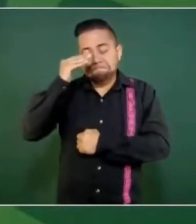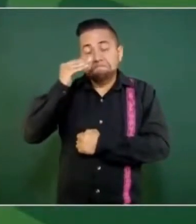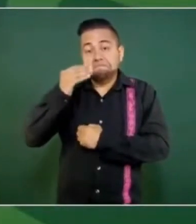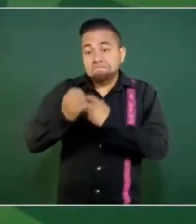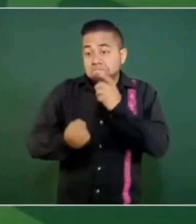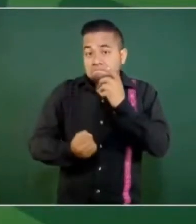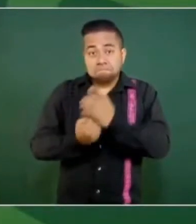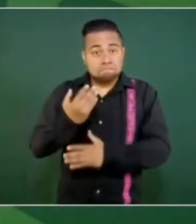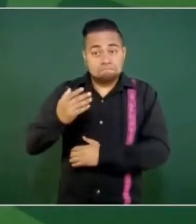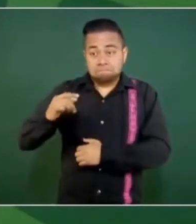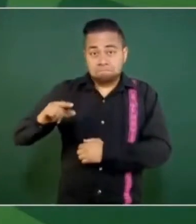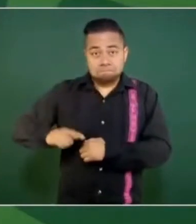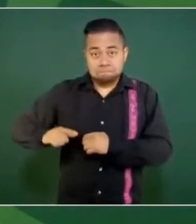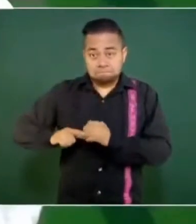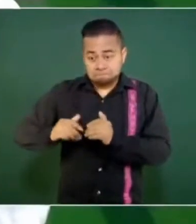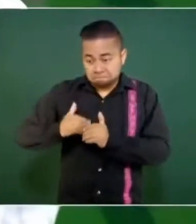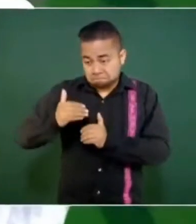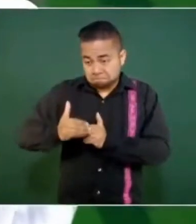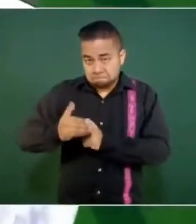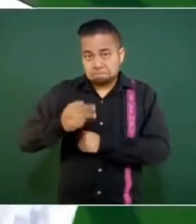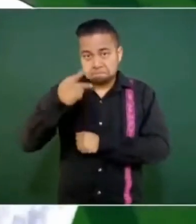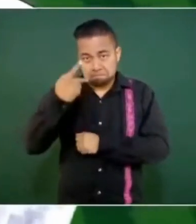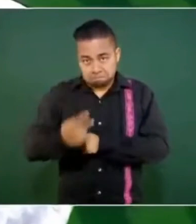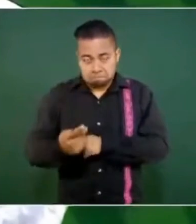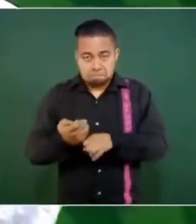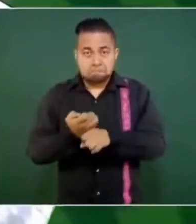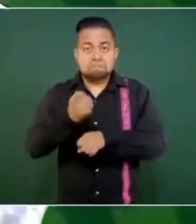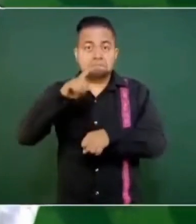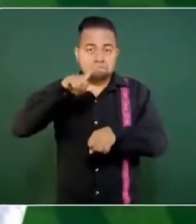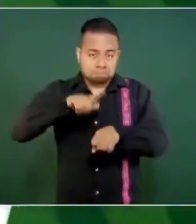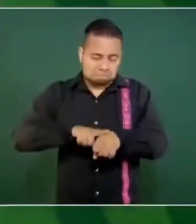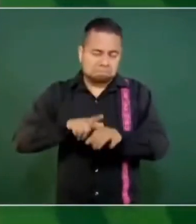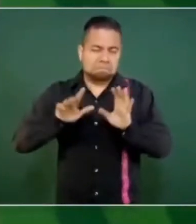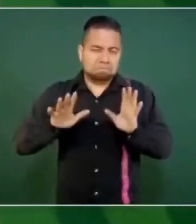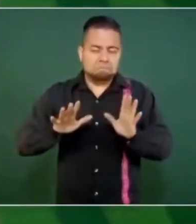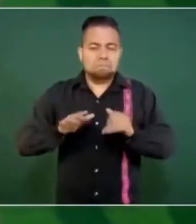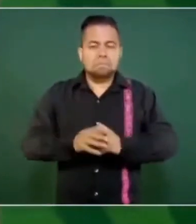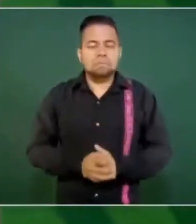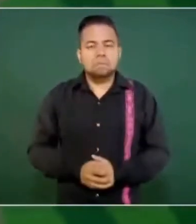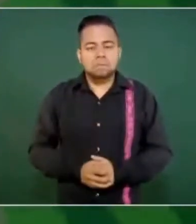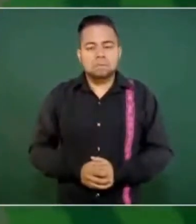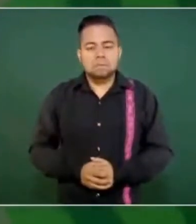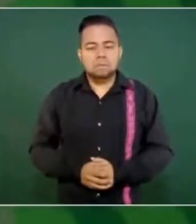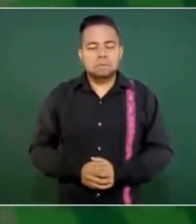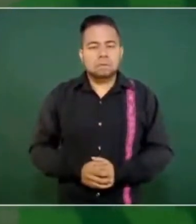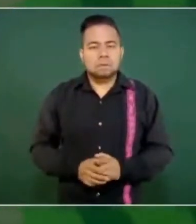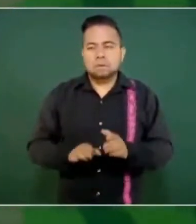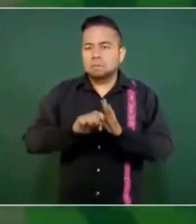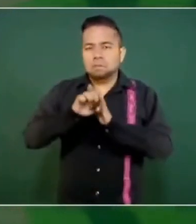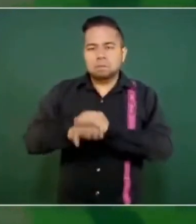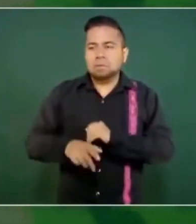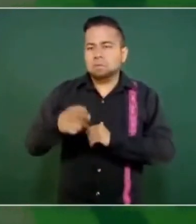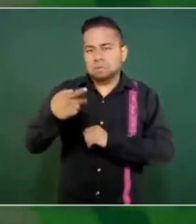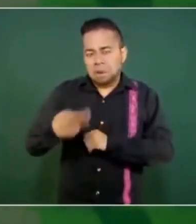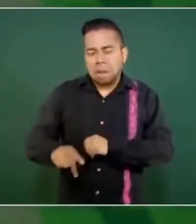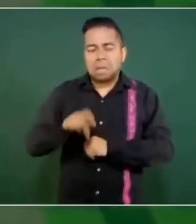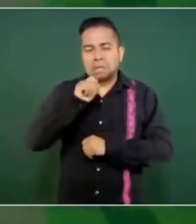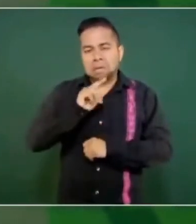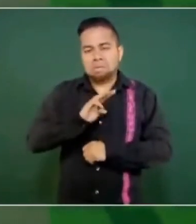locales, en este caso los gobiernos municipales,